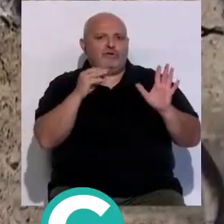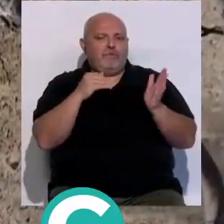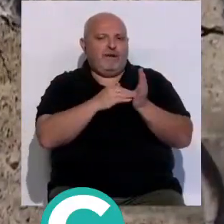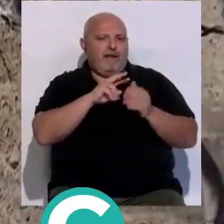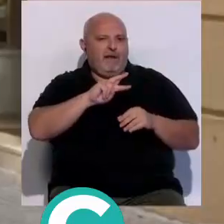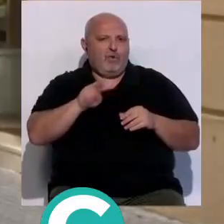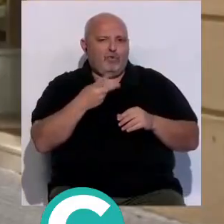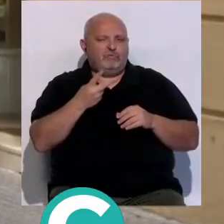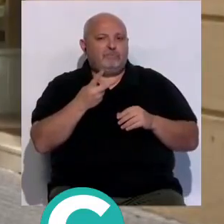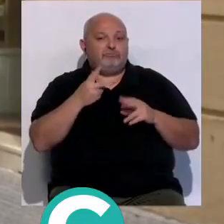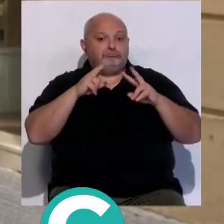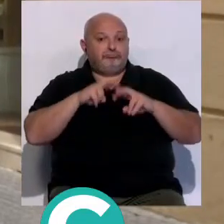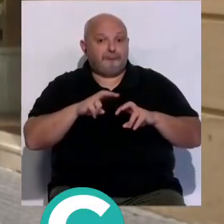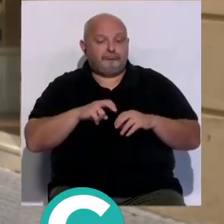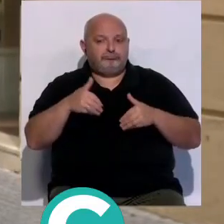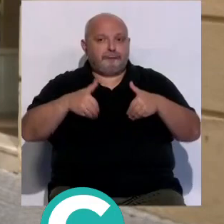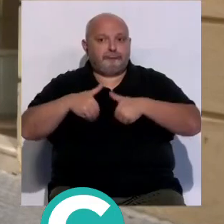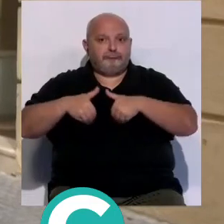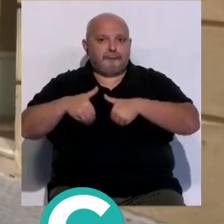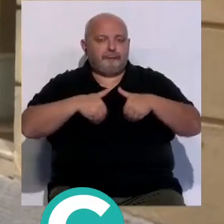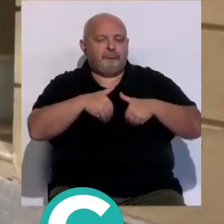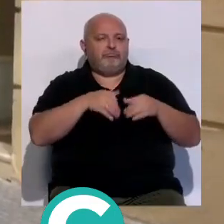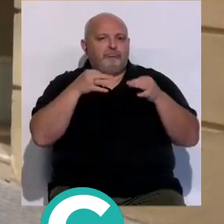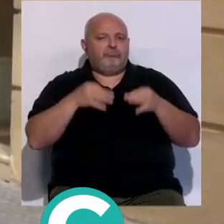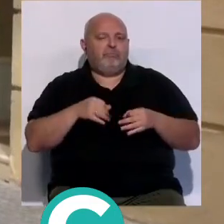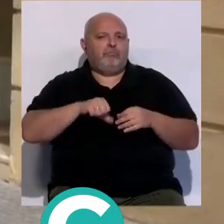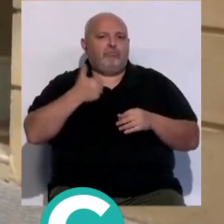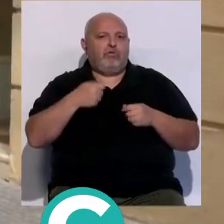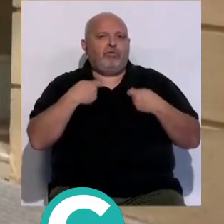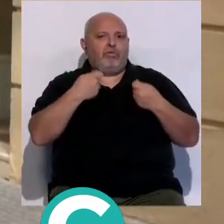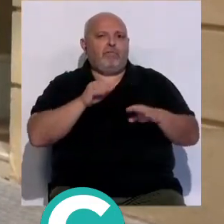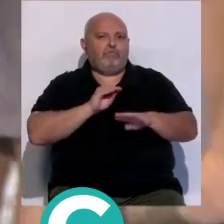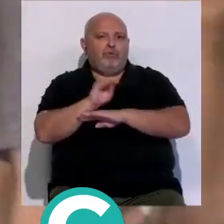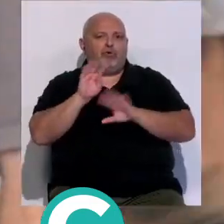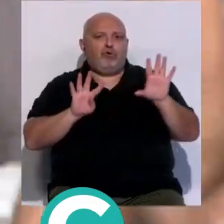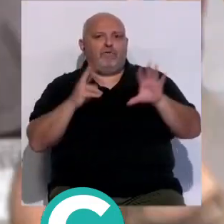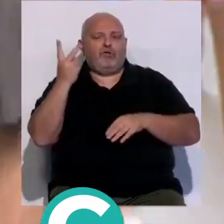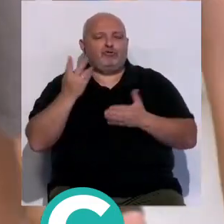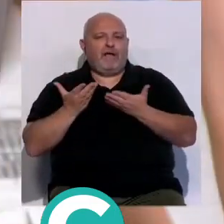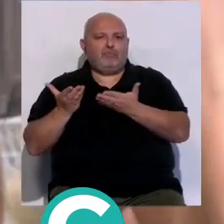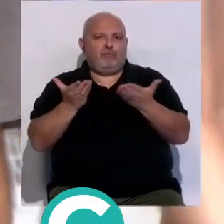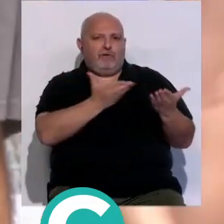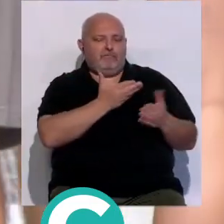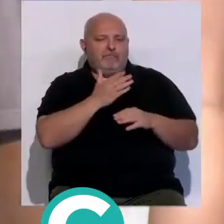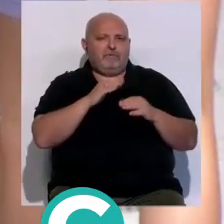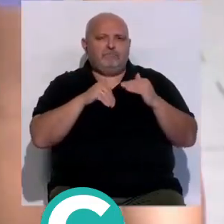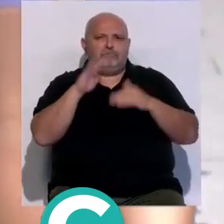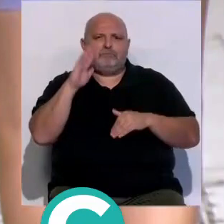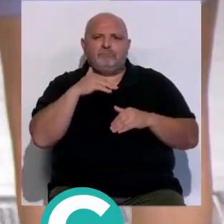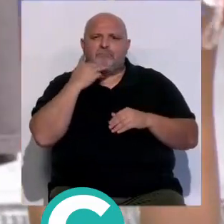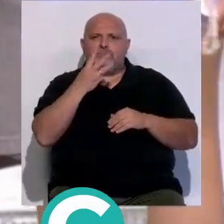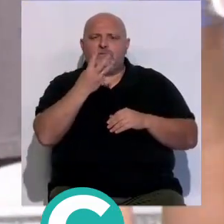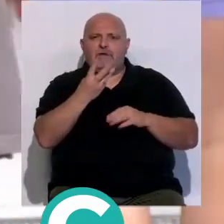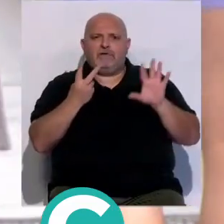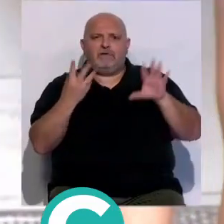euros que tras analizar las solicitudes presentadas ha propuesto conceder 92 ayudas por importe superior a